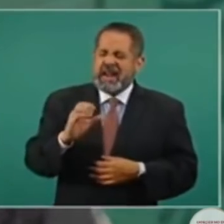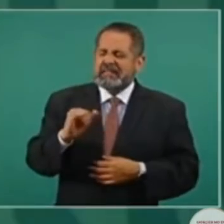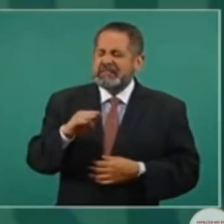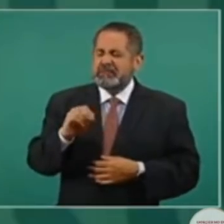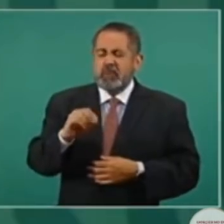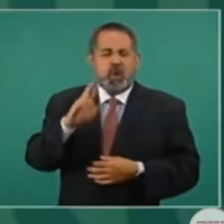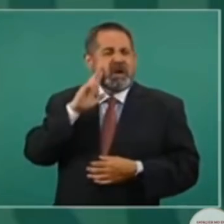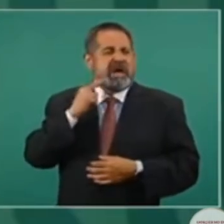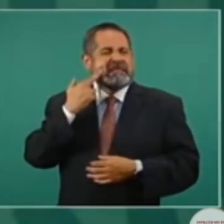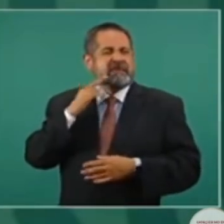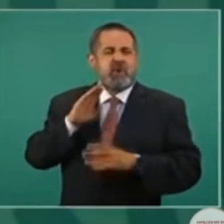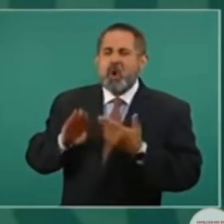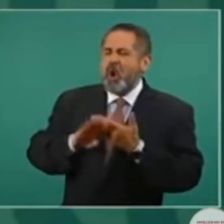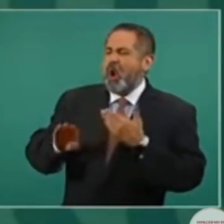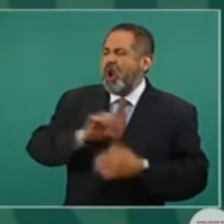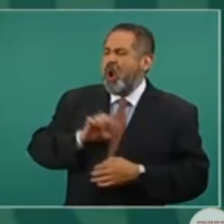Expresiones de que